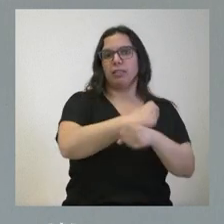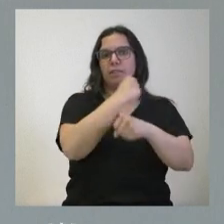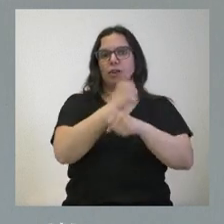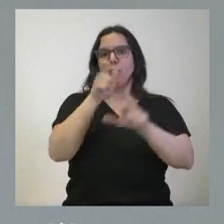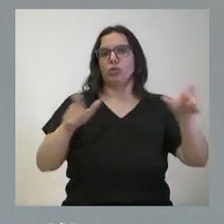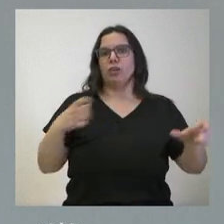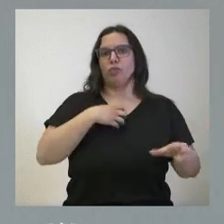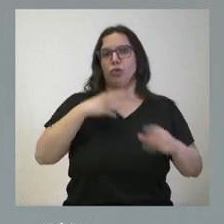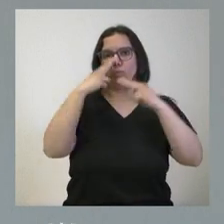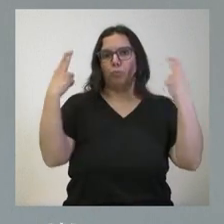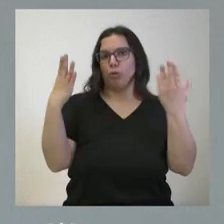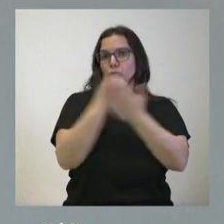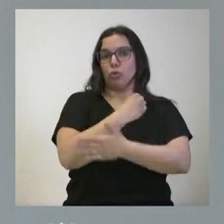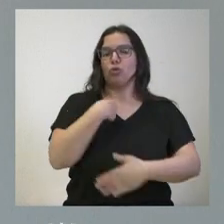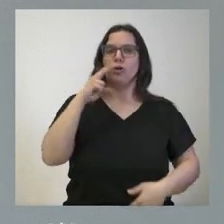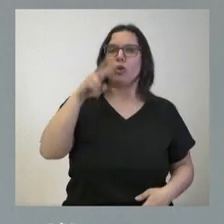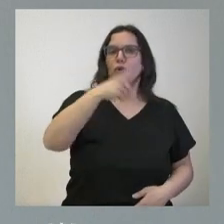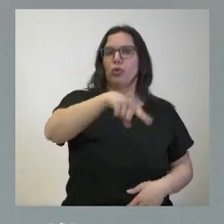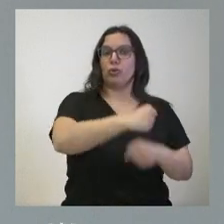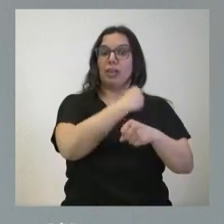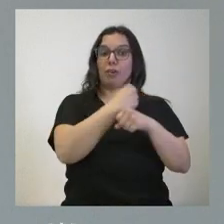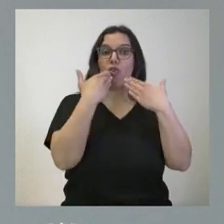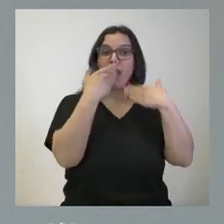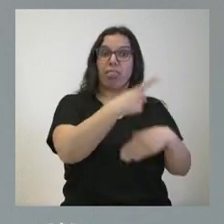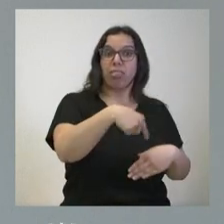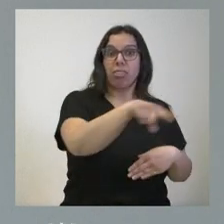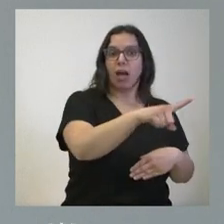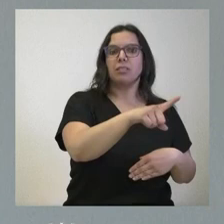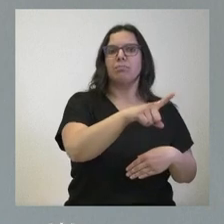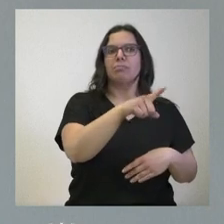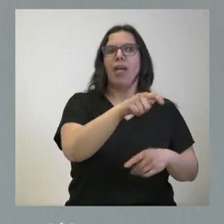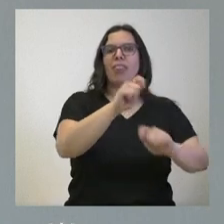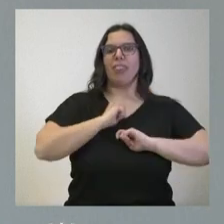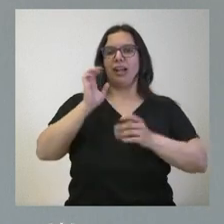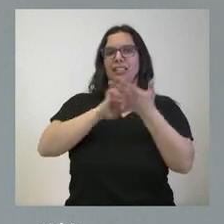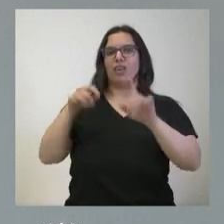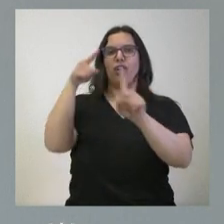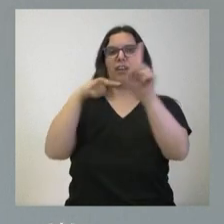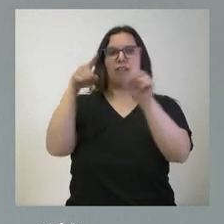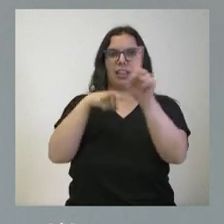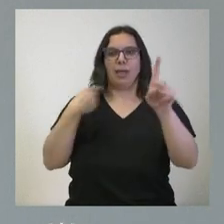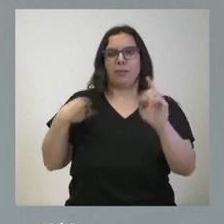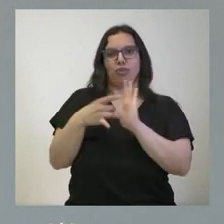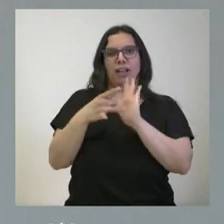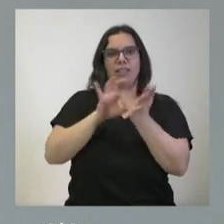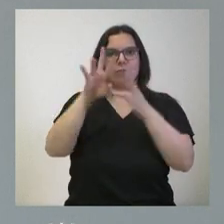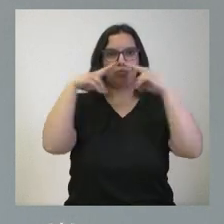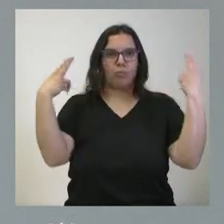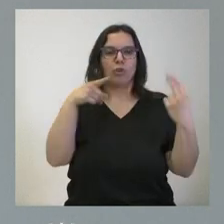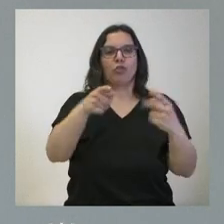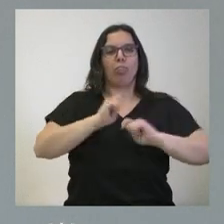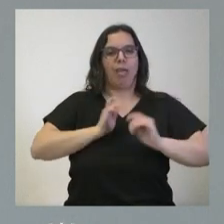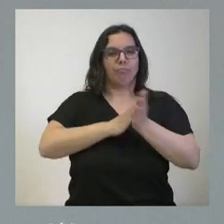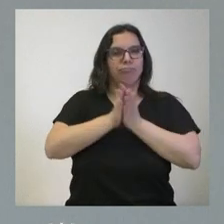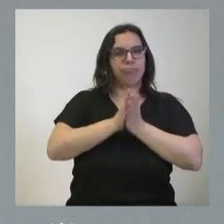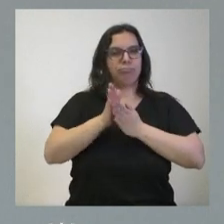empleados públicos. Reconozco que su trabajo está sirviendo para que Castilla y León sea la referencia dentro de España en la calidad de los servicios públicos y este es un estímulo para